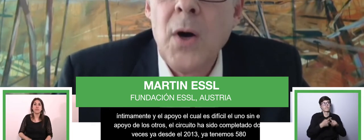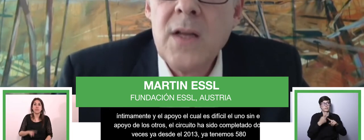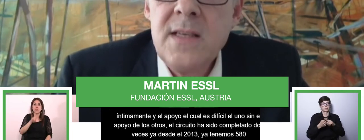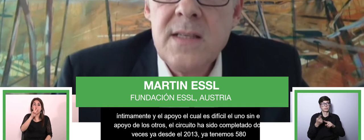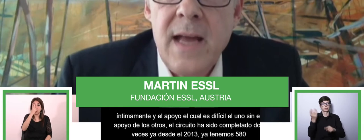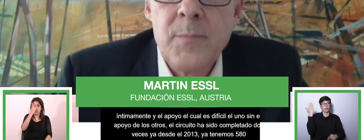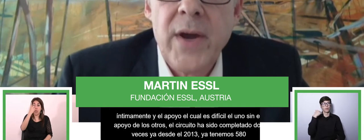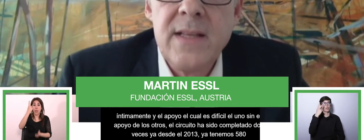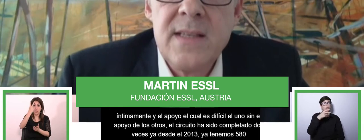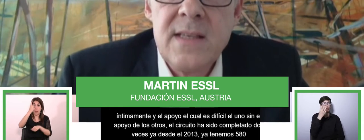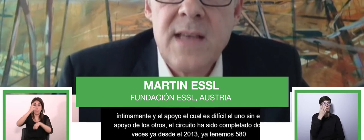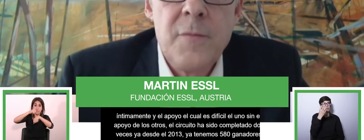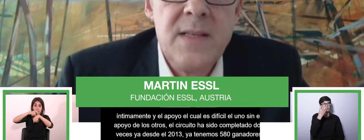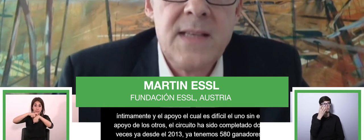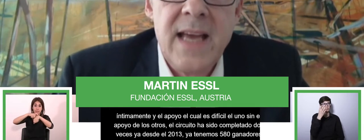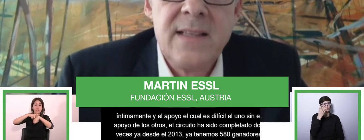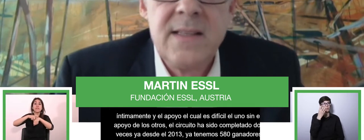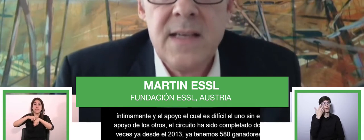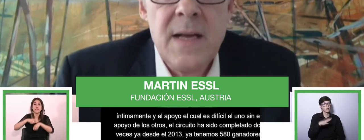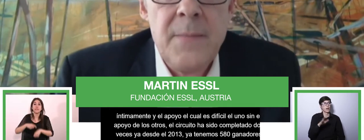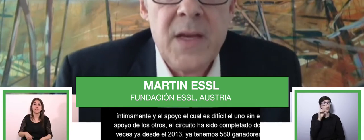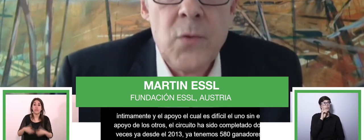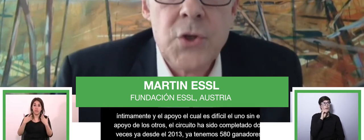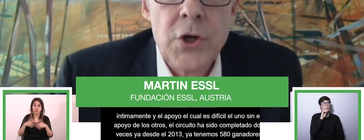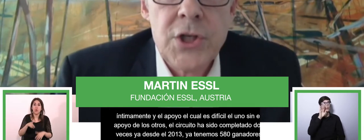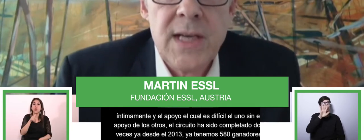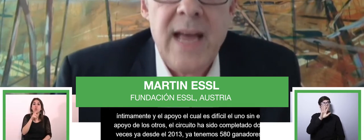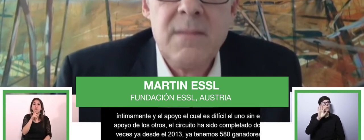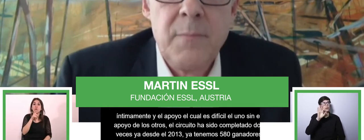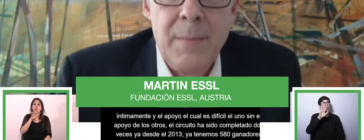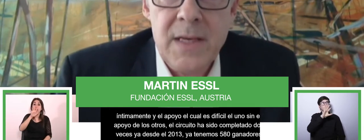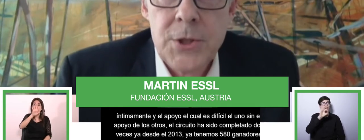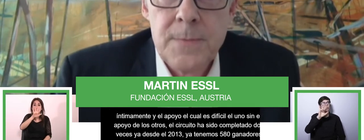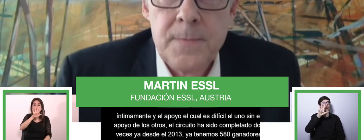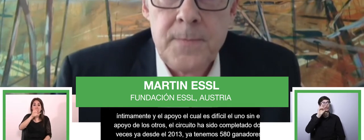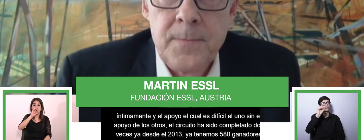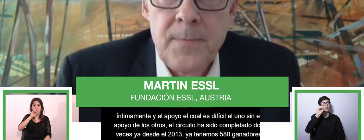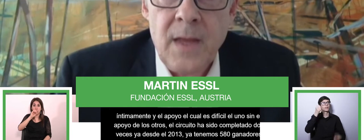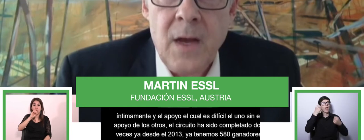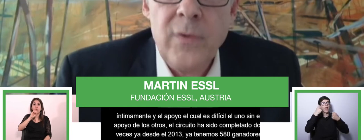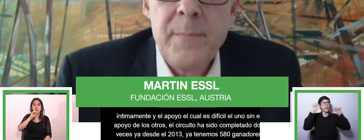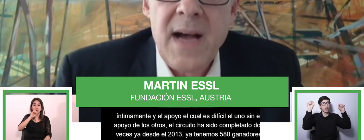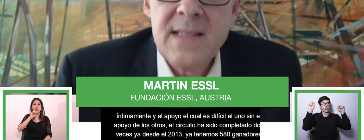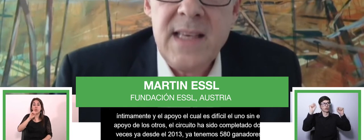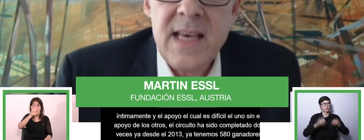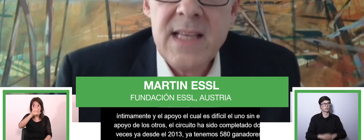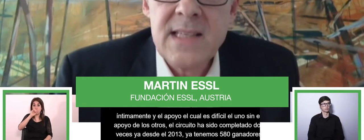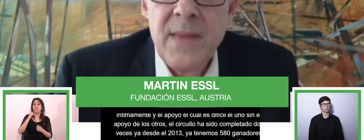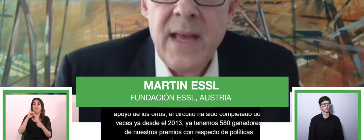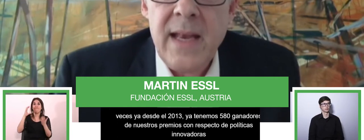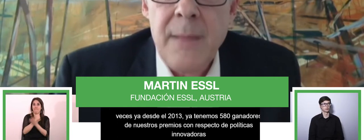de nuestros premios con respecto de políticas innovadoras que han sido investigadas y